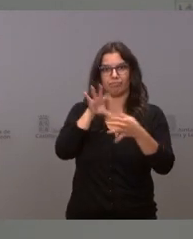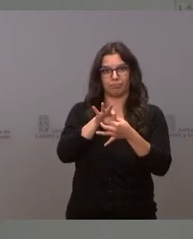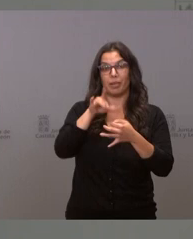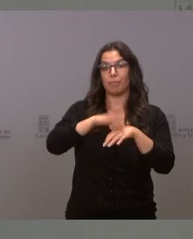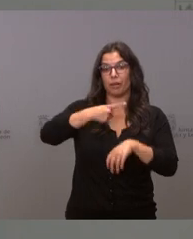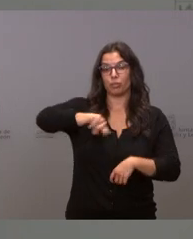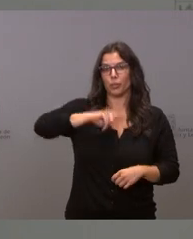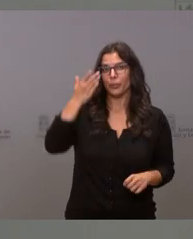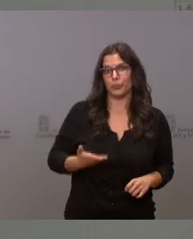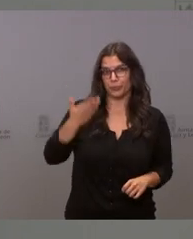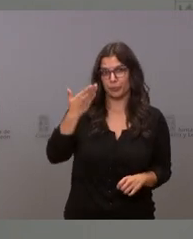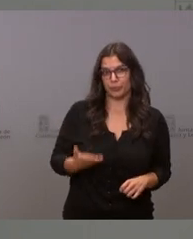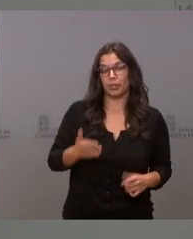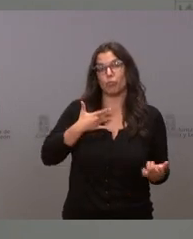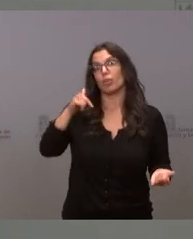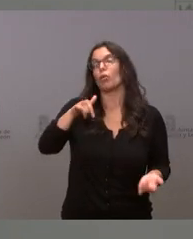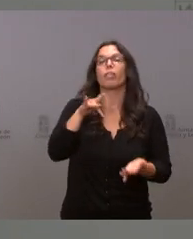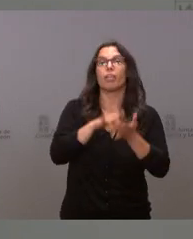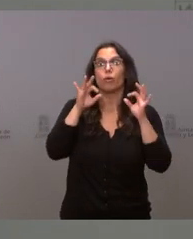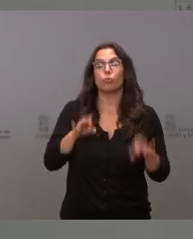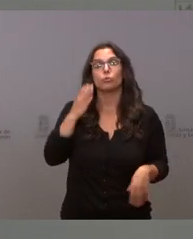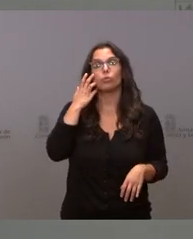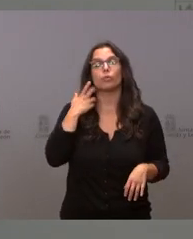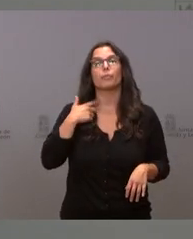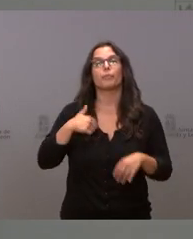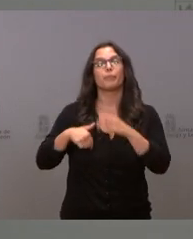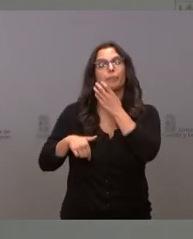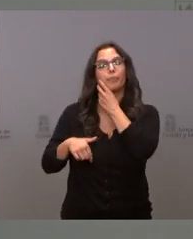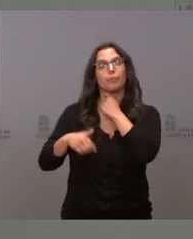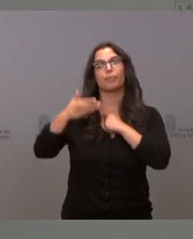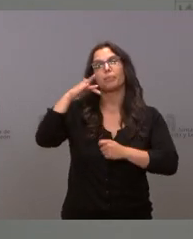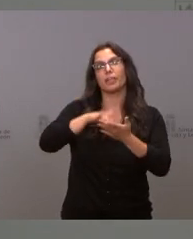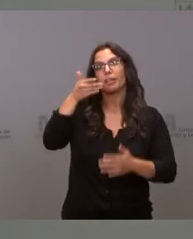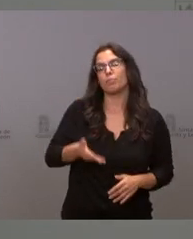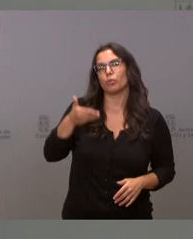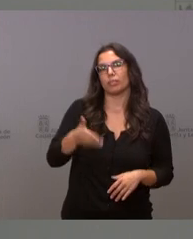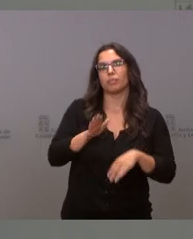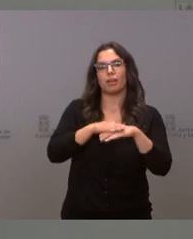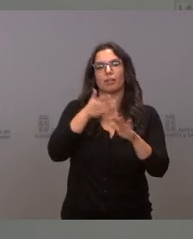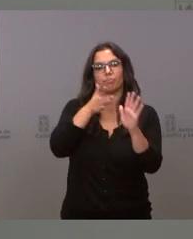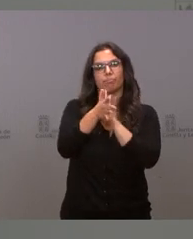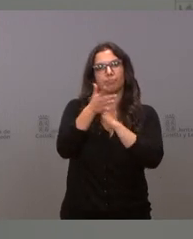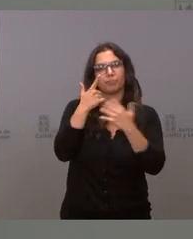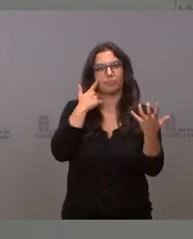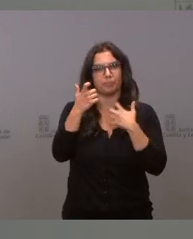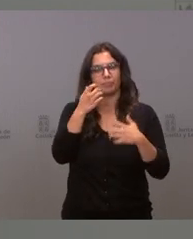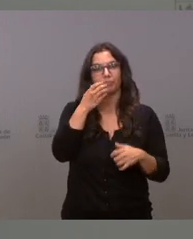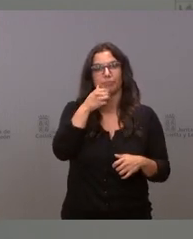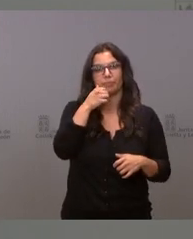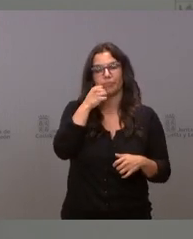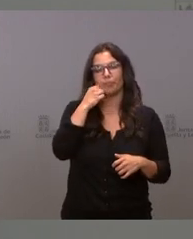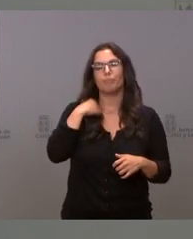fundamental. Y quizás un día como hoy es un día importante para resaltar esto. Un día en el que hemos conocido